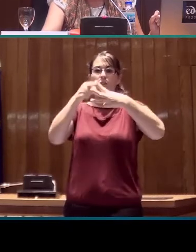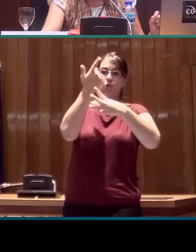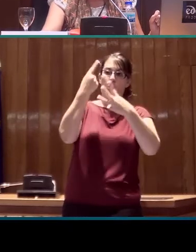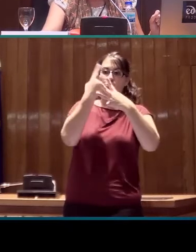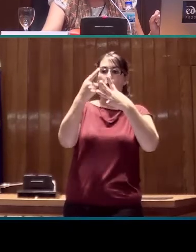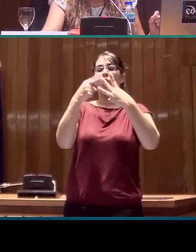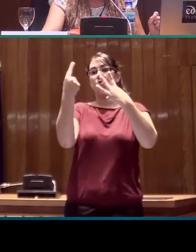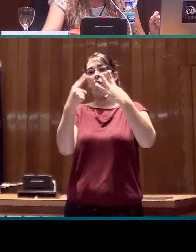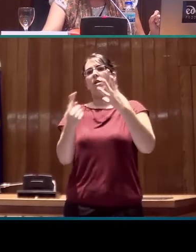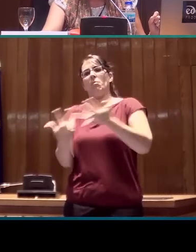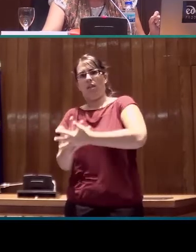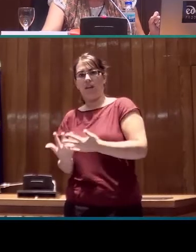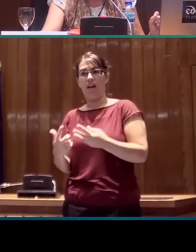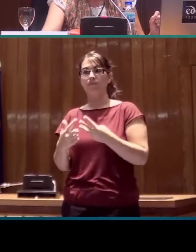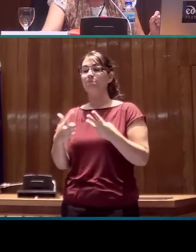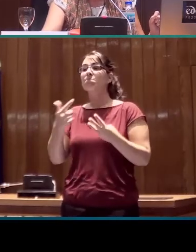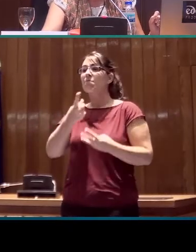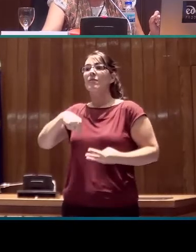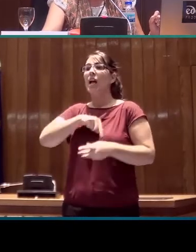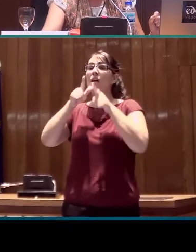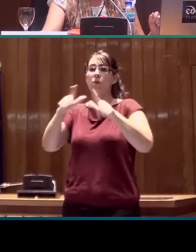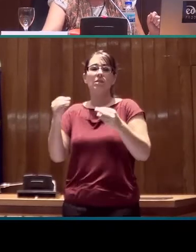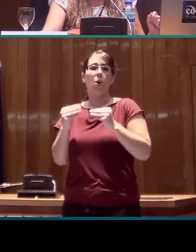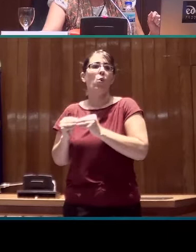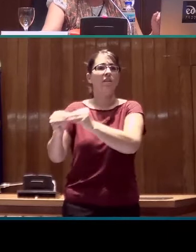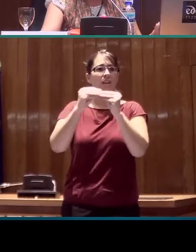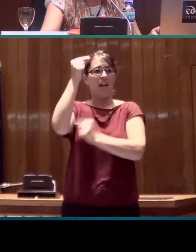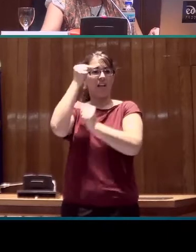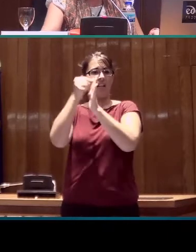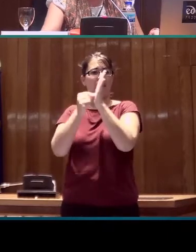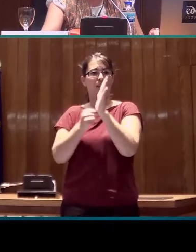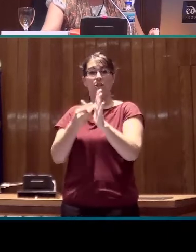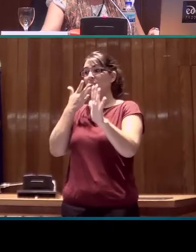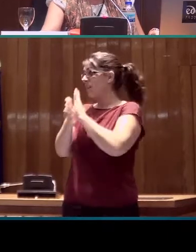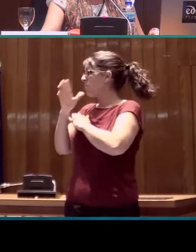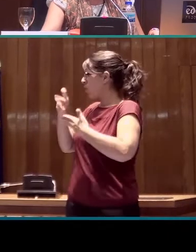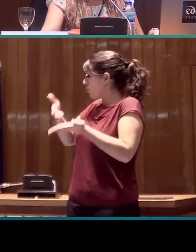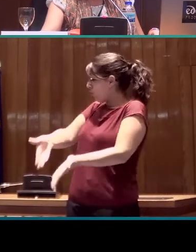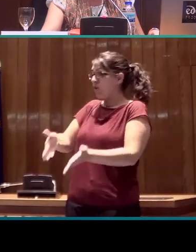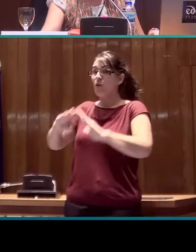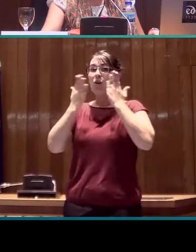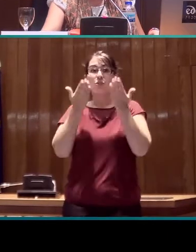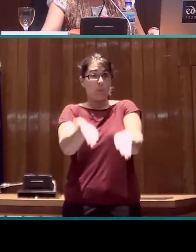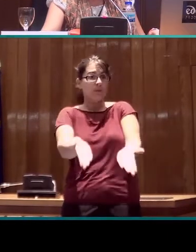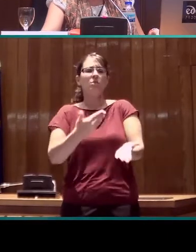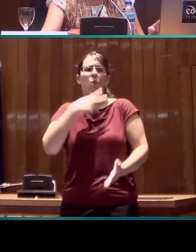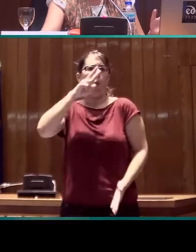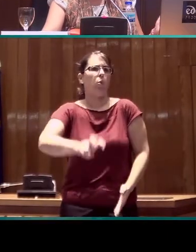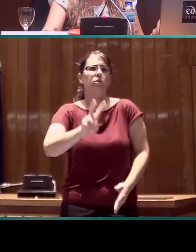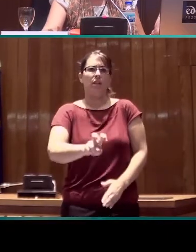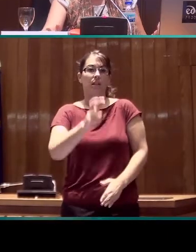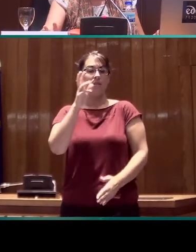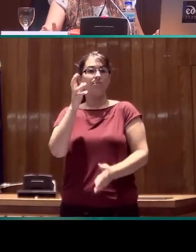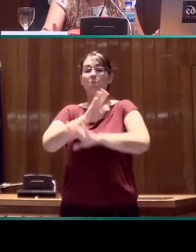criterios. Y en este sentido, ocasiones como estas son, por lo tanto, utilísimas. Y nada más, las referencias